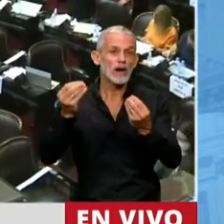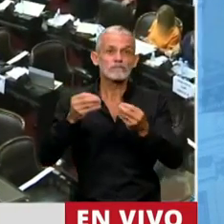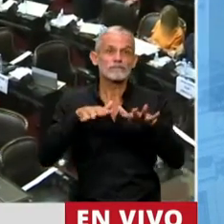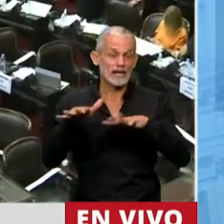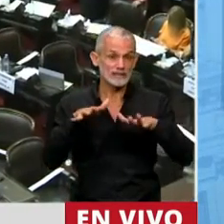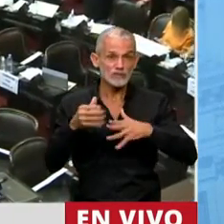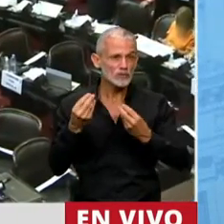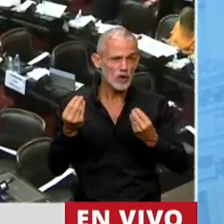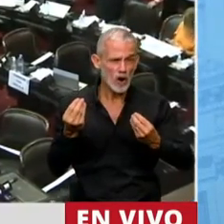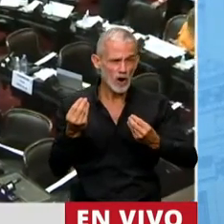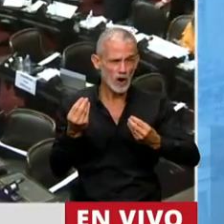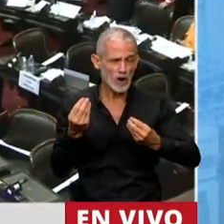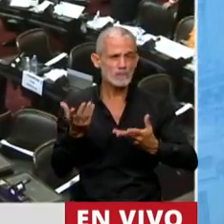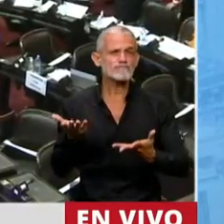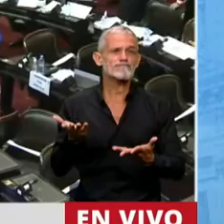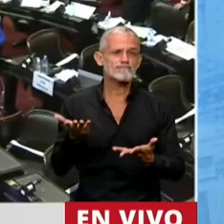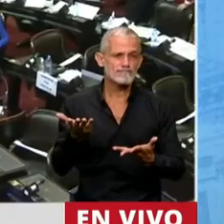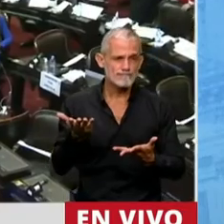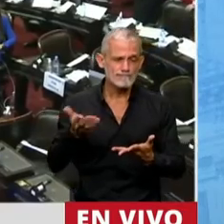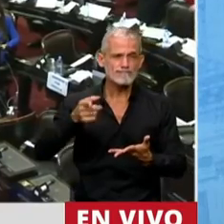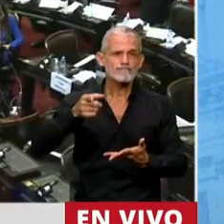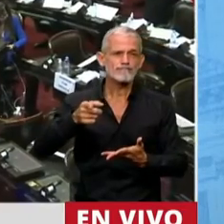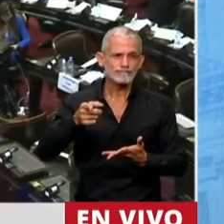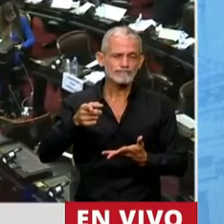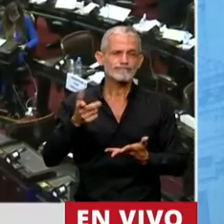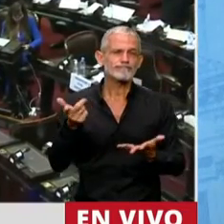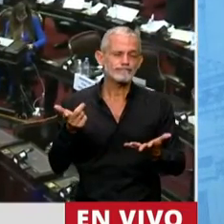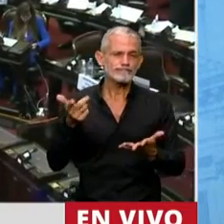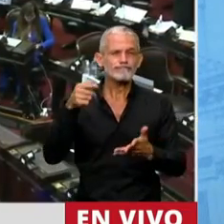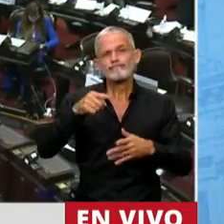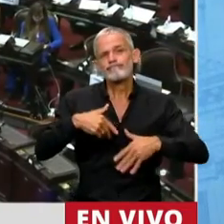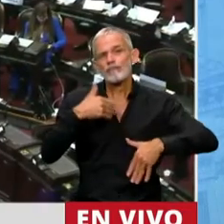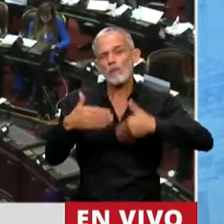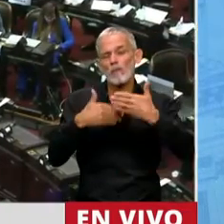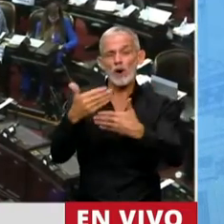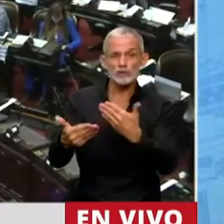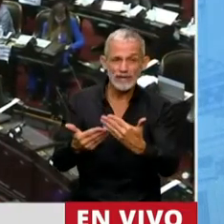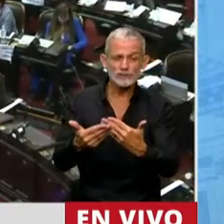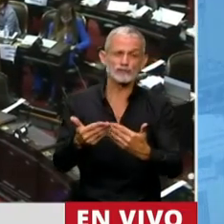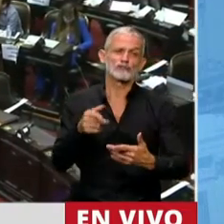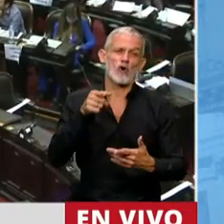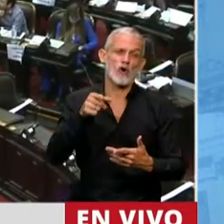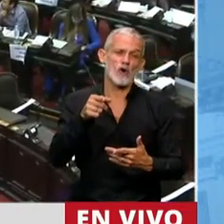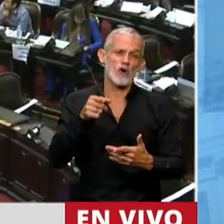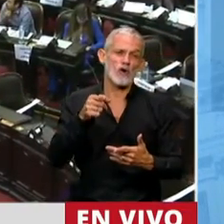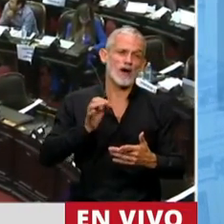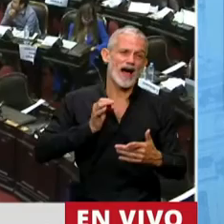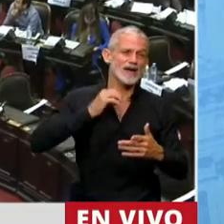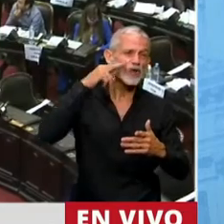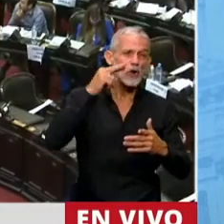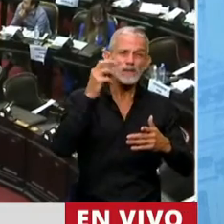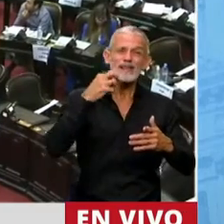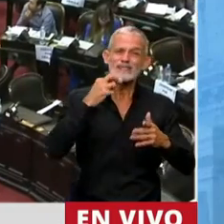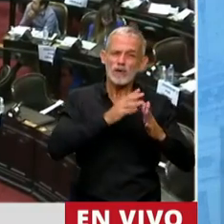situación en que, digamos, un proceso en el cual terminamos el año 2019